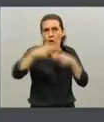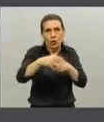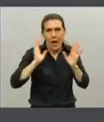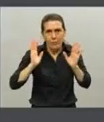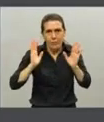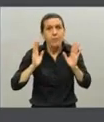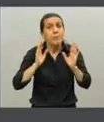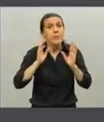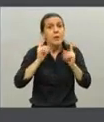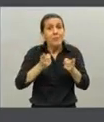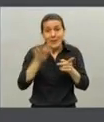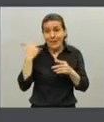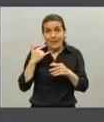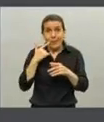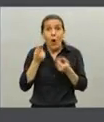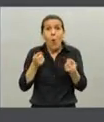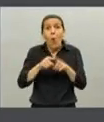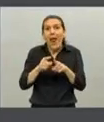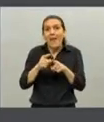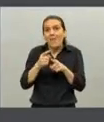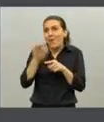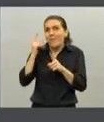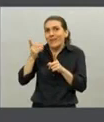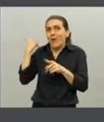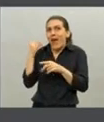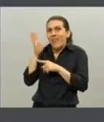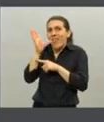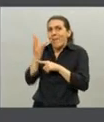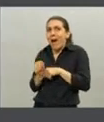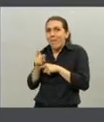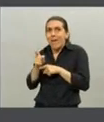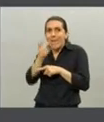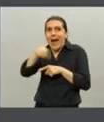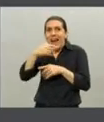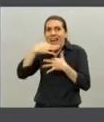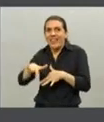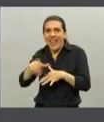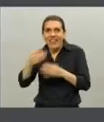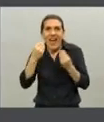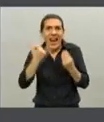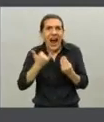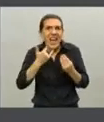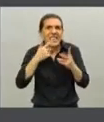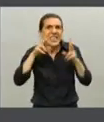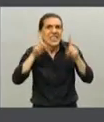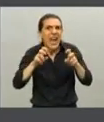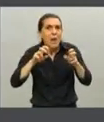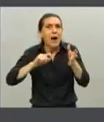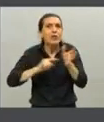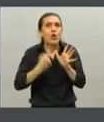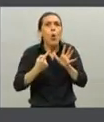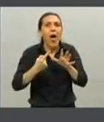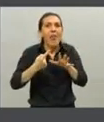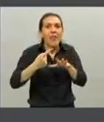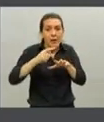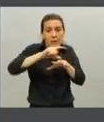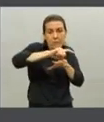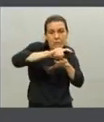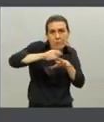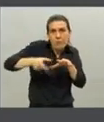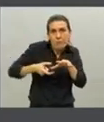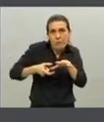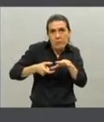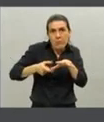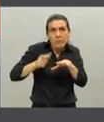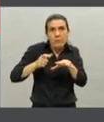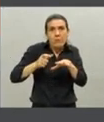Esto es lo que acabé, volví para atrás para que entiendan ustedes la incidencia que tiene la crisis en la Ciudad de Buenos Aires y en